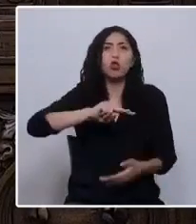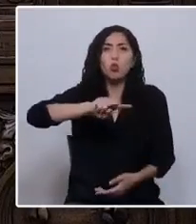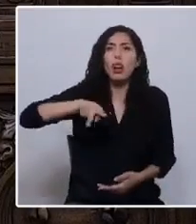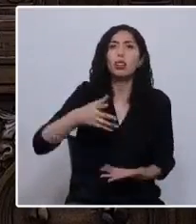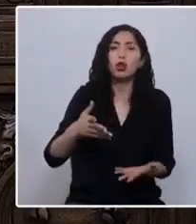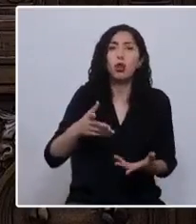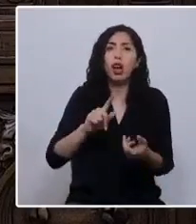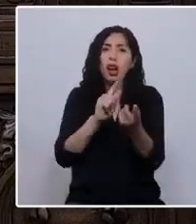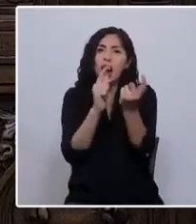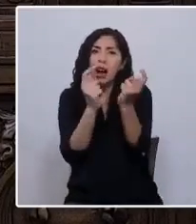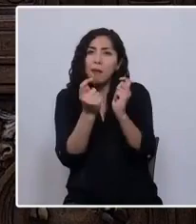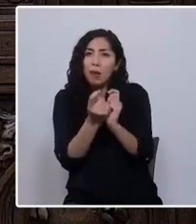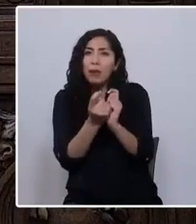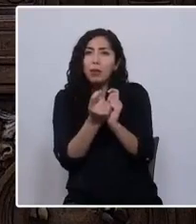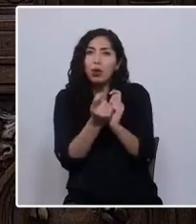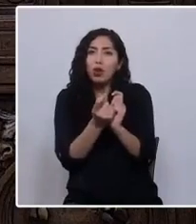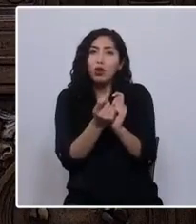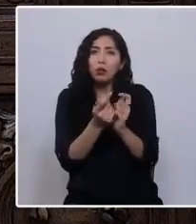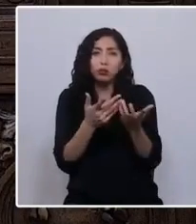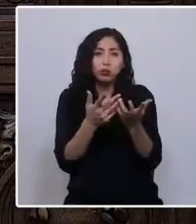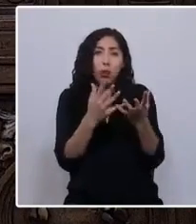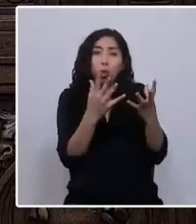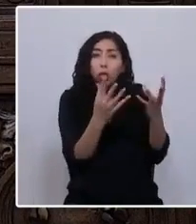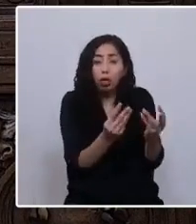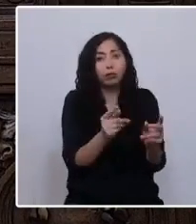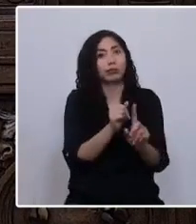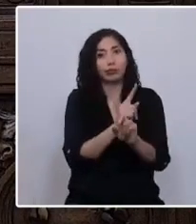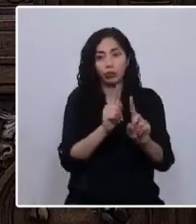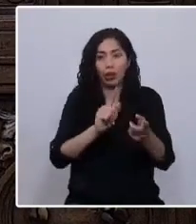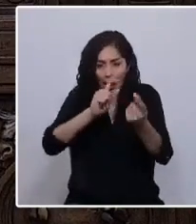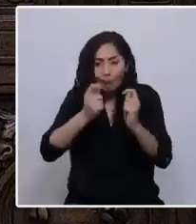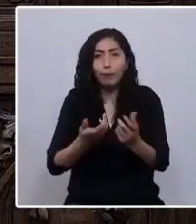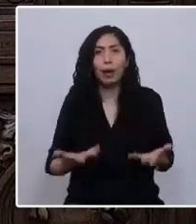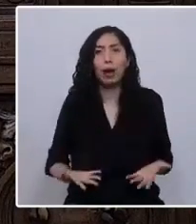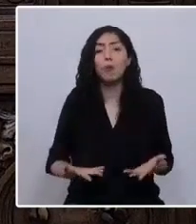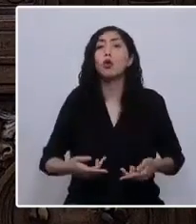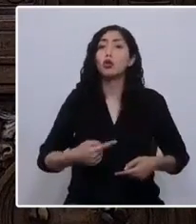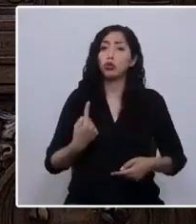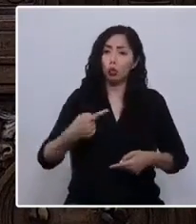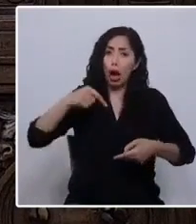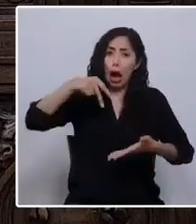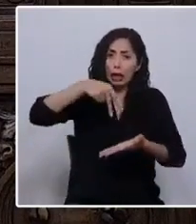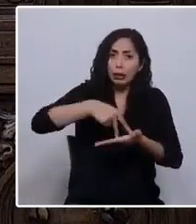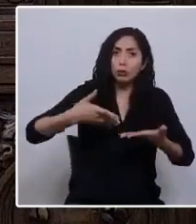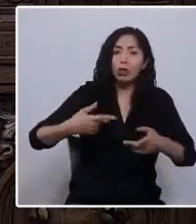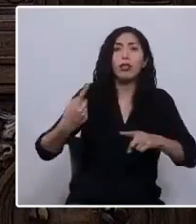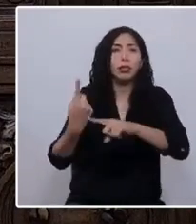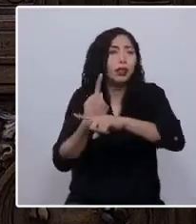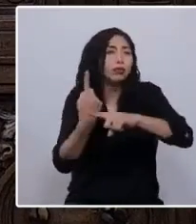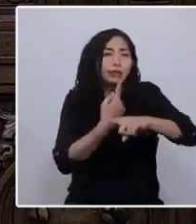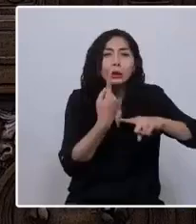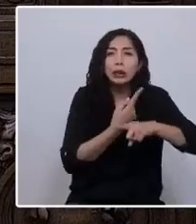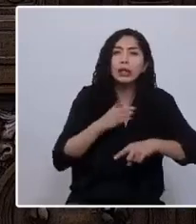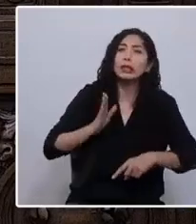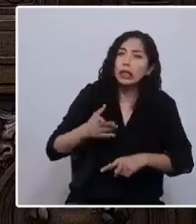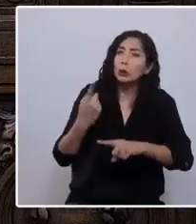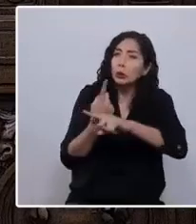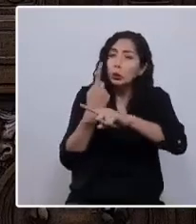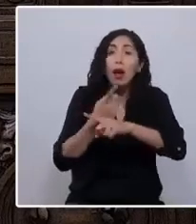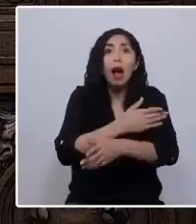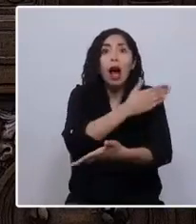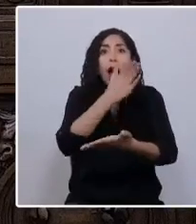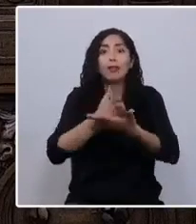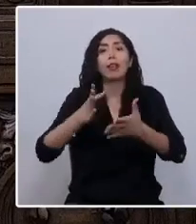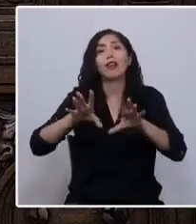diseño o cambiaremos por desastre? Estamos aquí para dialogar y seguir dialogando hasta lograr los grandes acuerdos que